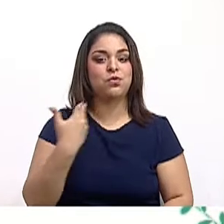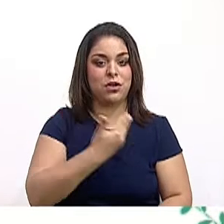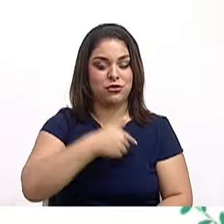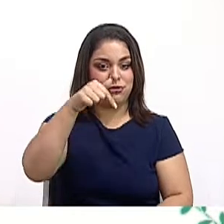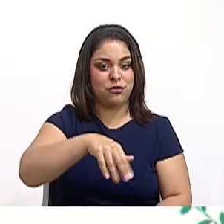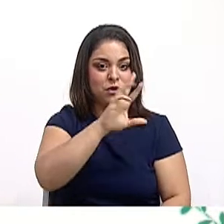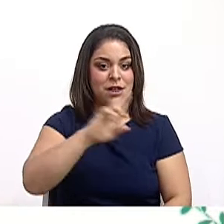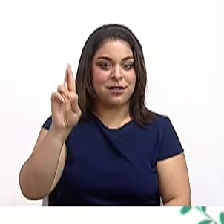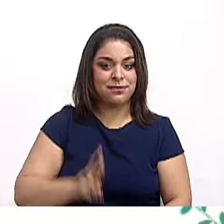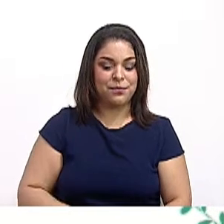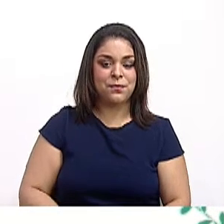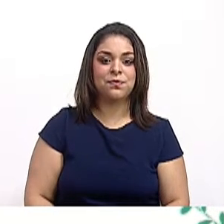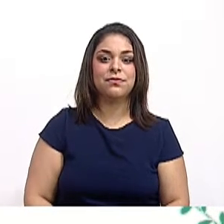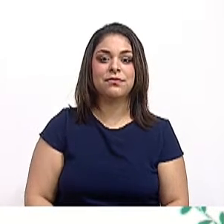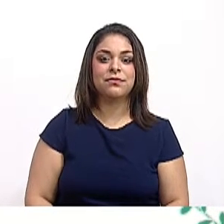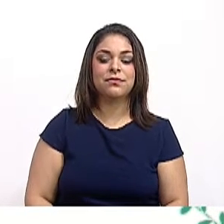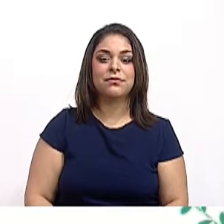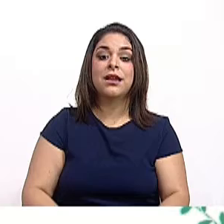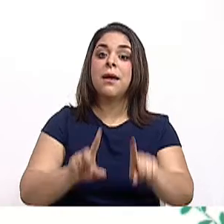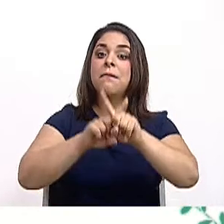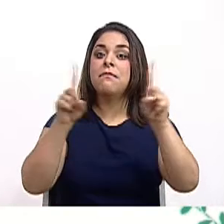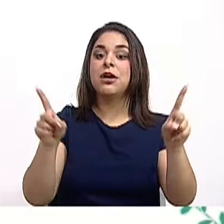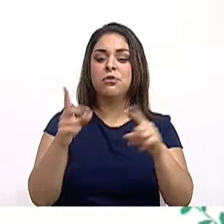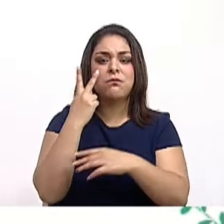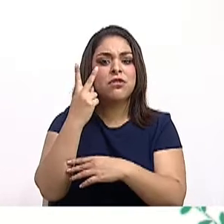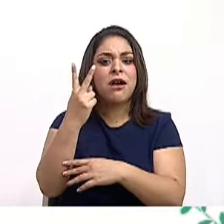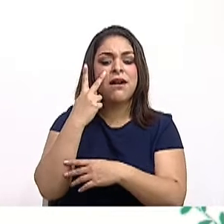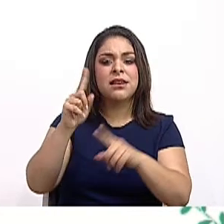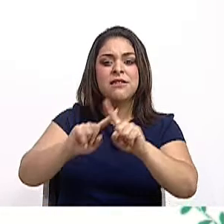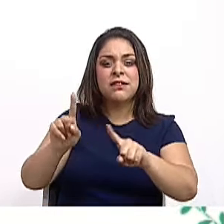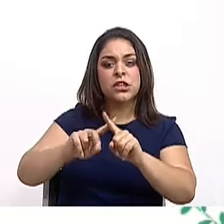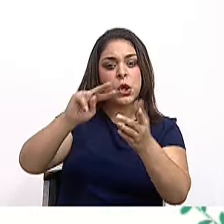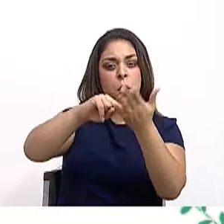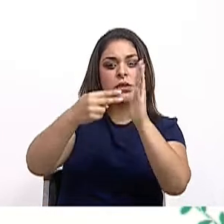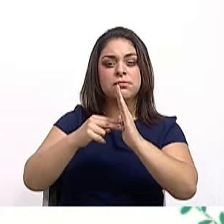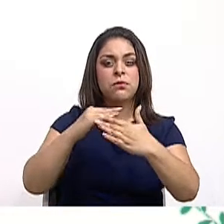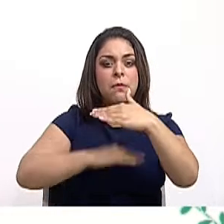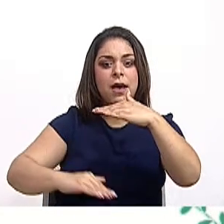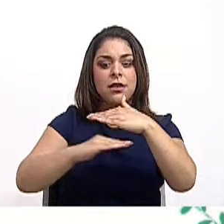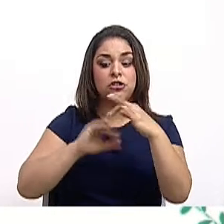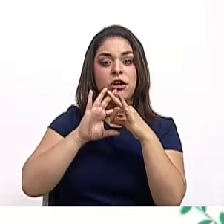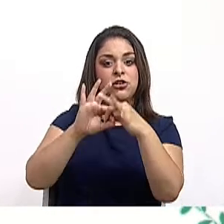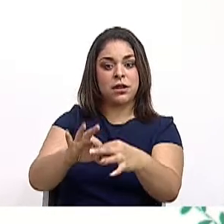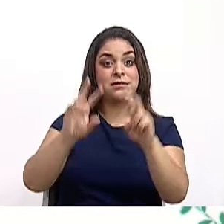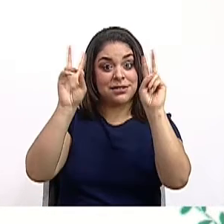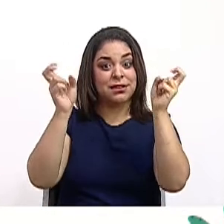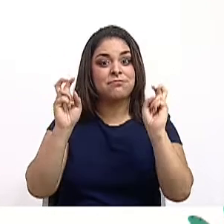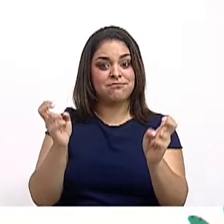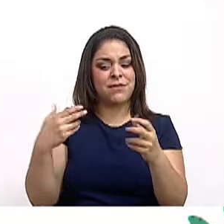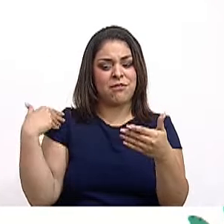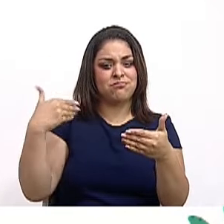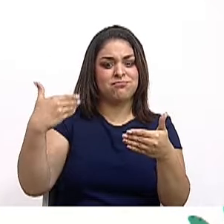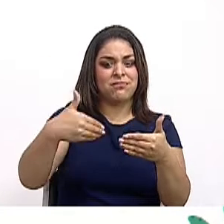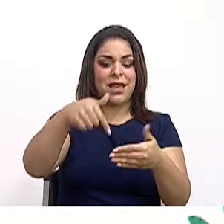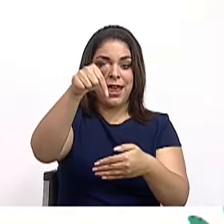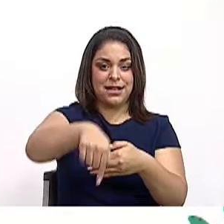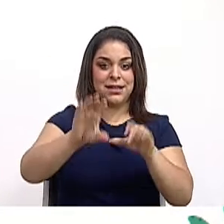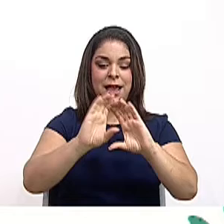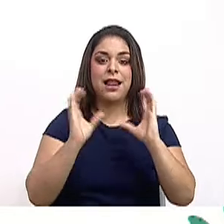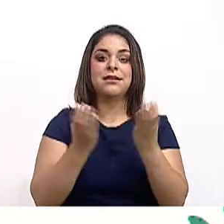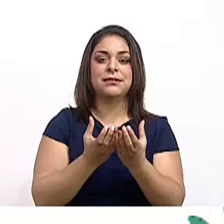vamos a ver unos conceptos básicos relacionados a la temática que vamos a ir desarrollando a lo largo de esta clase.